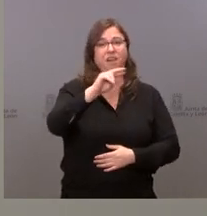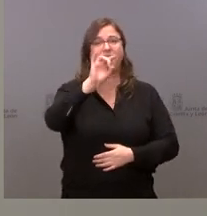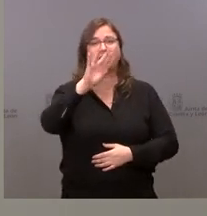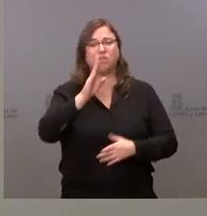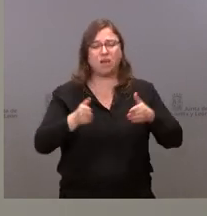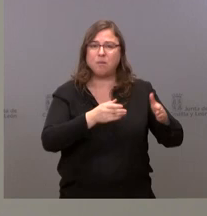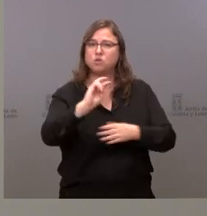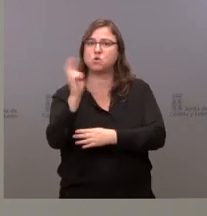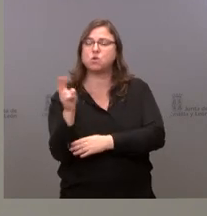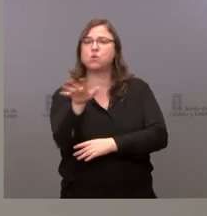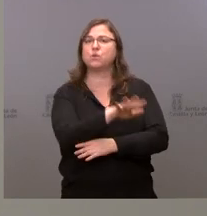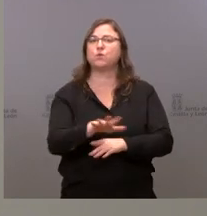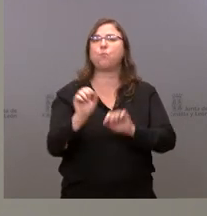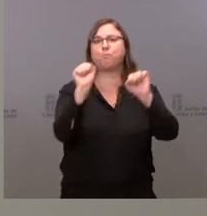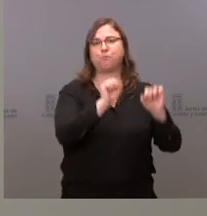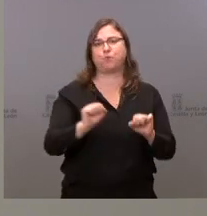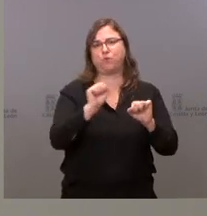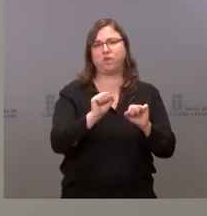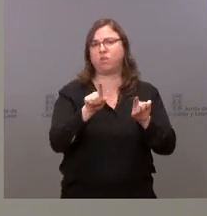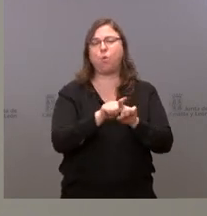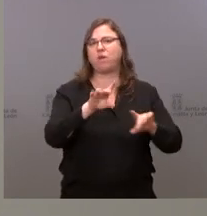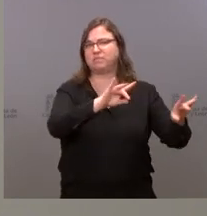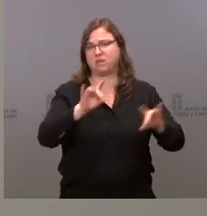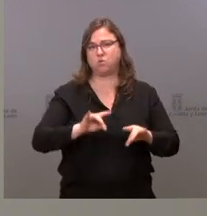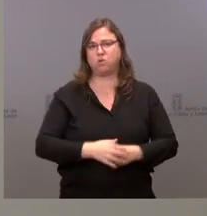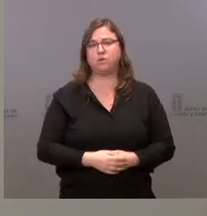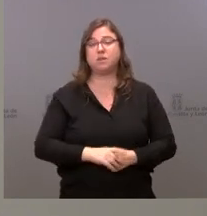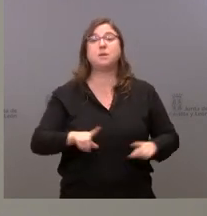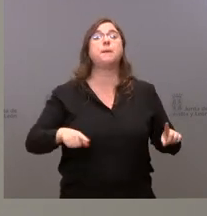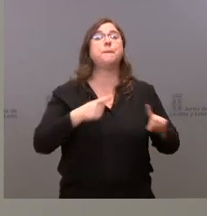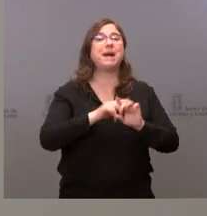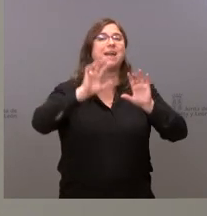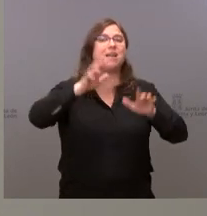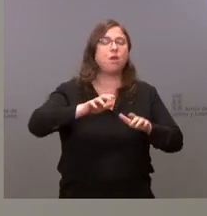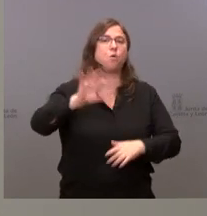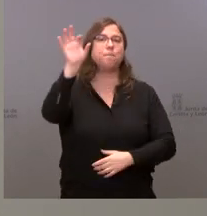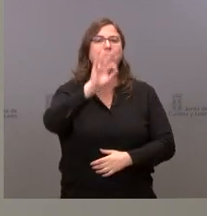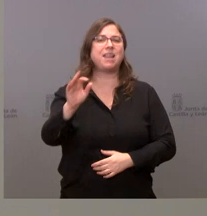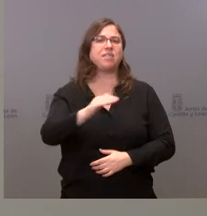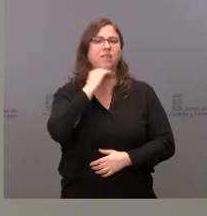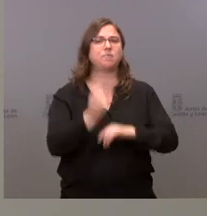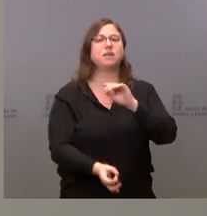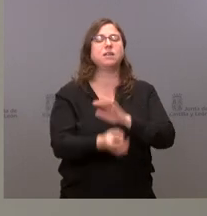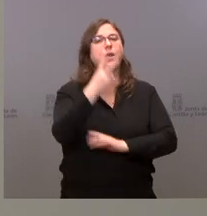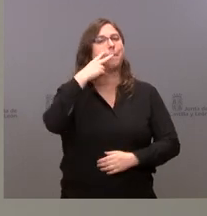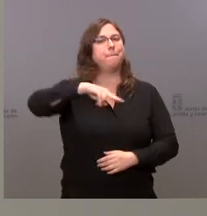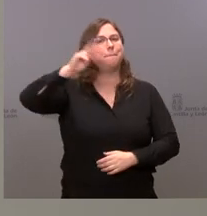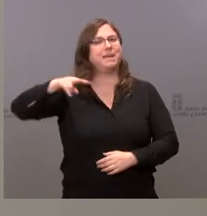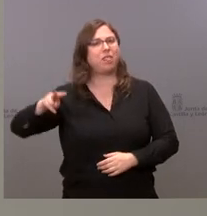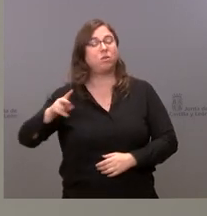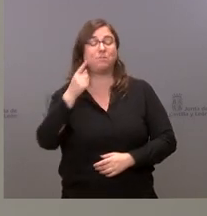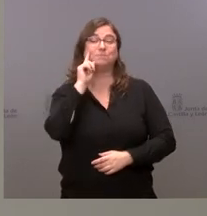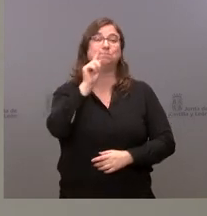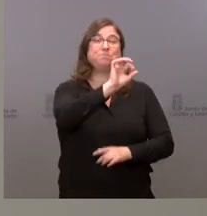en el ámbito de espacios naturales protegidos de dichos territorios. Y para León, Palencia y Zamora, la creación de miradores, señalización y puntos de